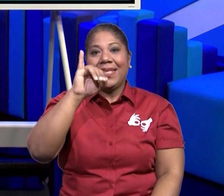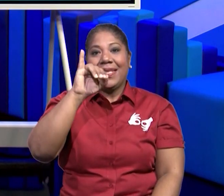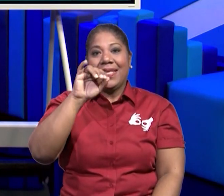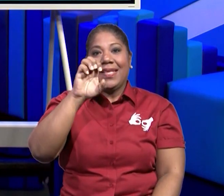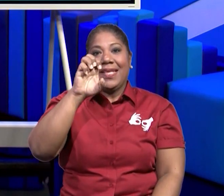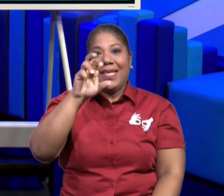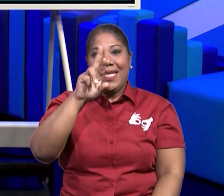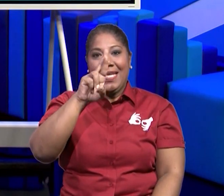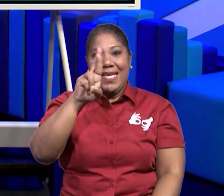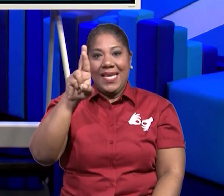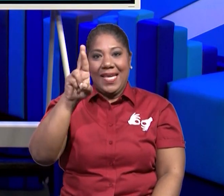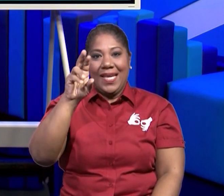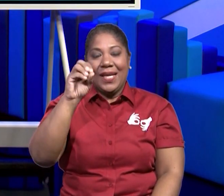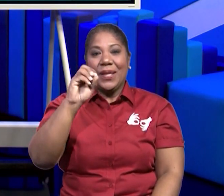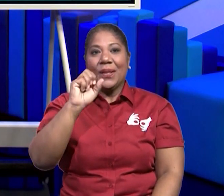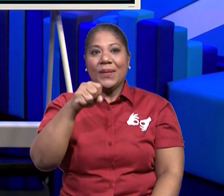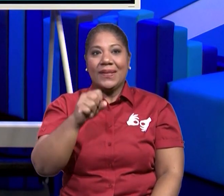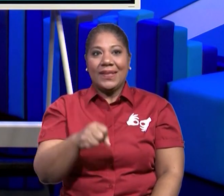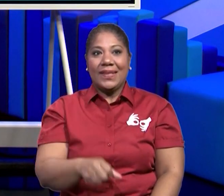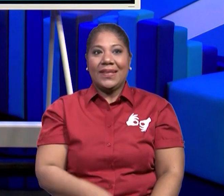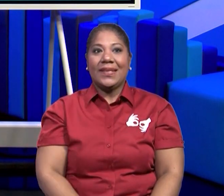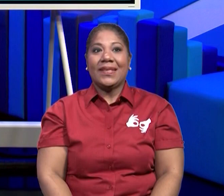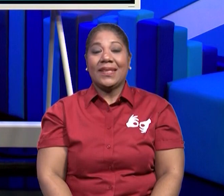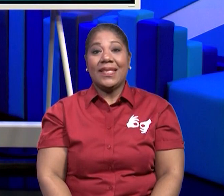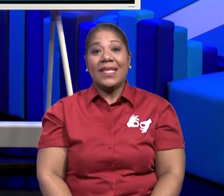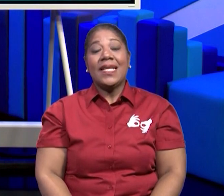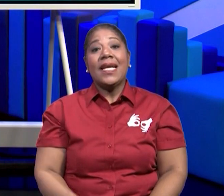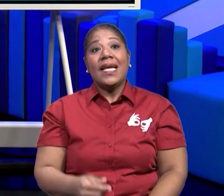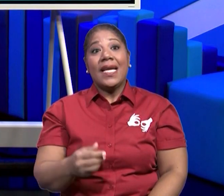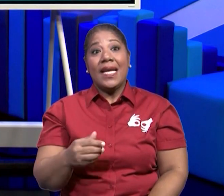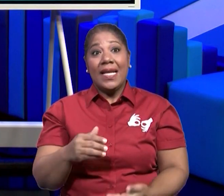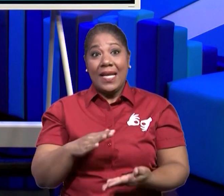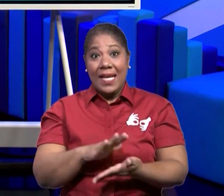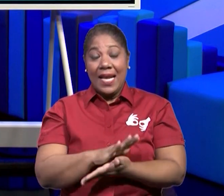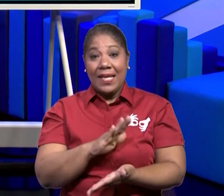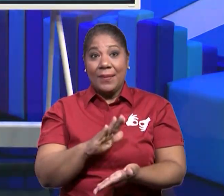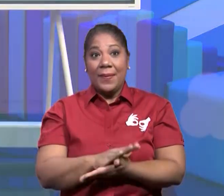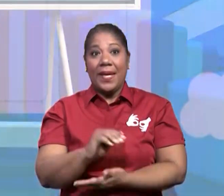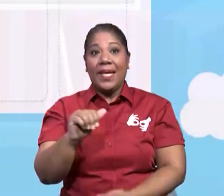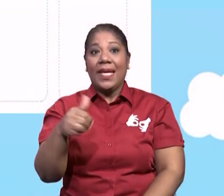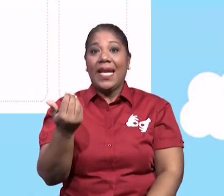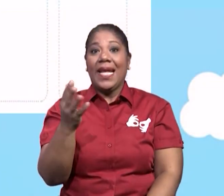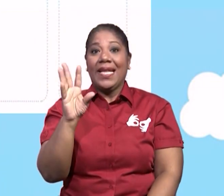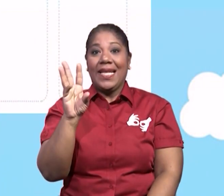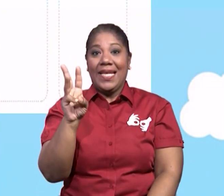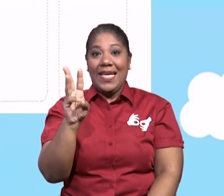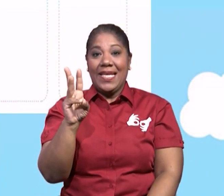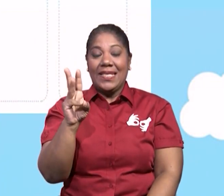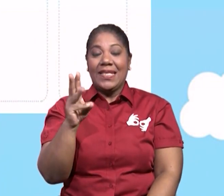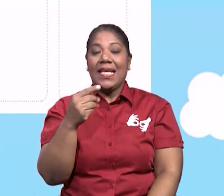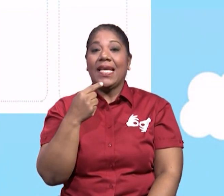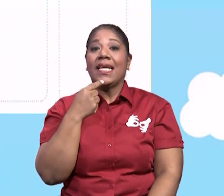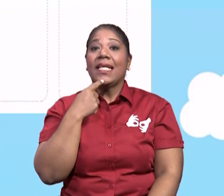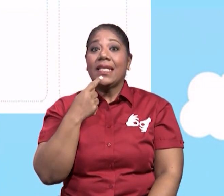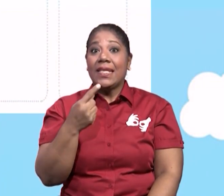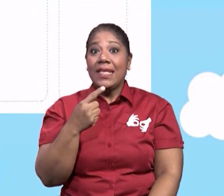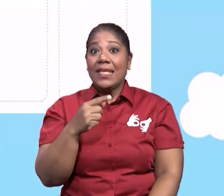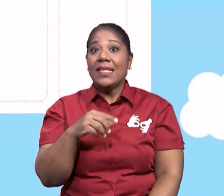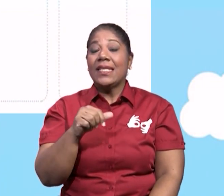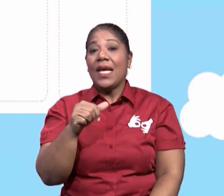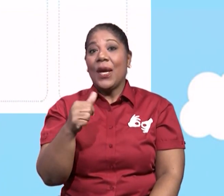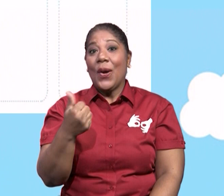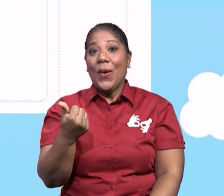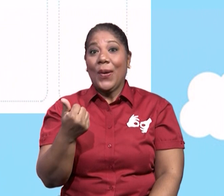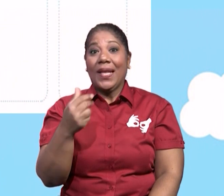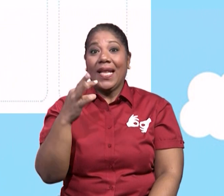hierro. Por acá tenemos otra asignación y la encontramos en la página